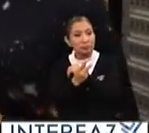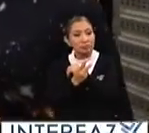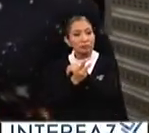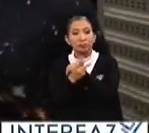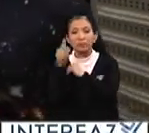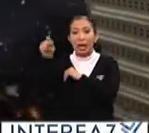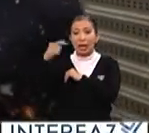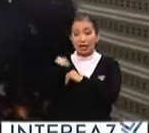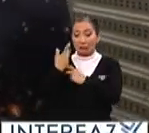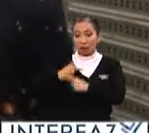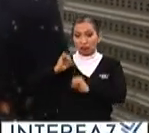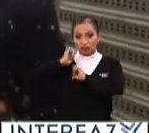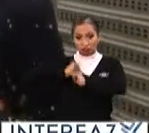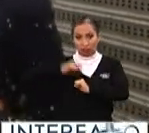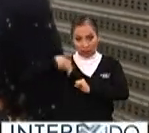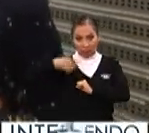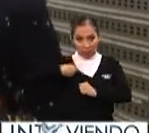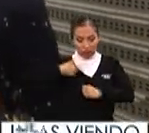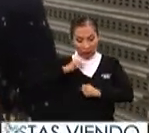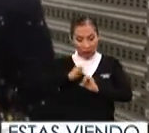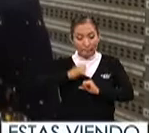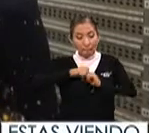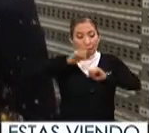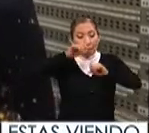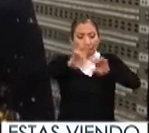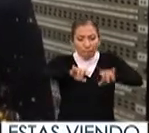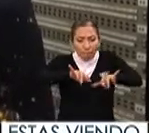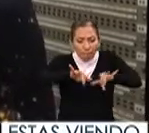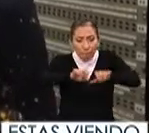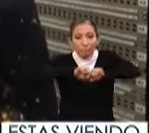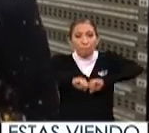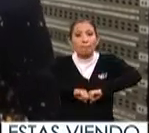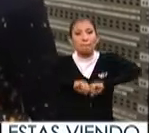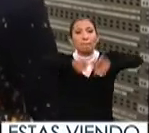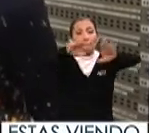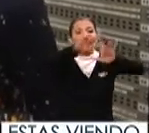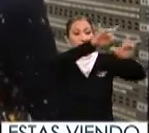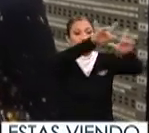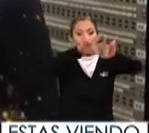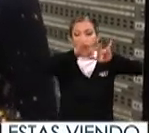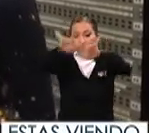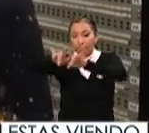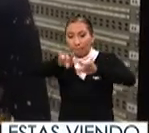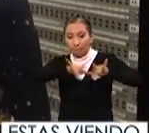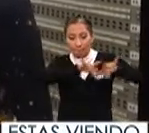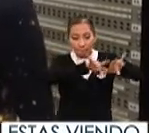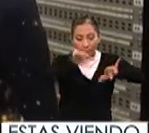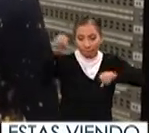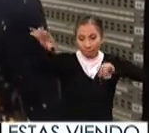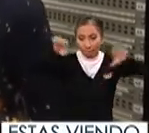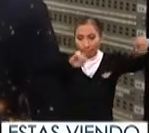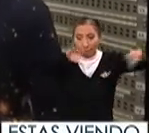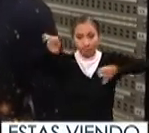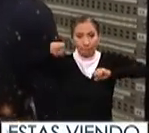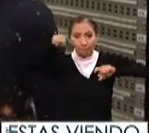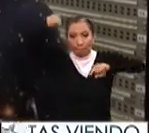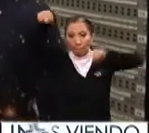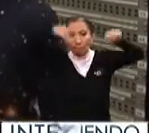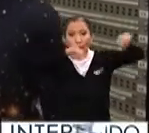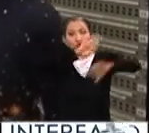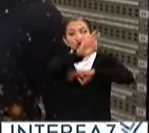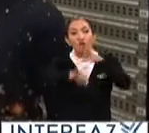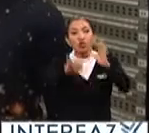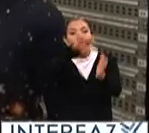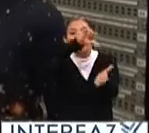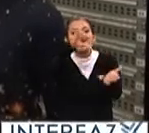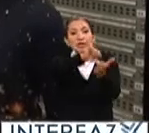el operador aquí envía todas esas señales a las grabadoras y se distribuyen a todo